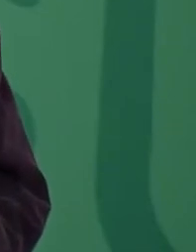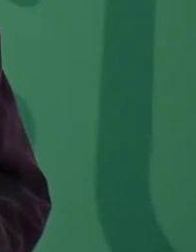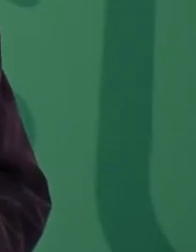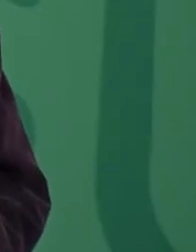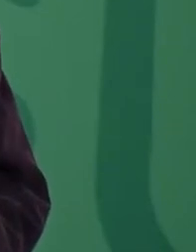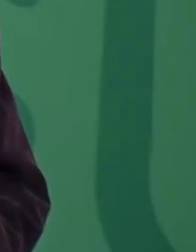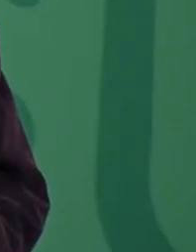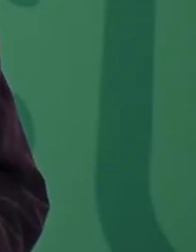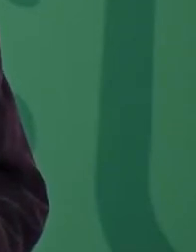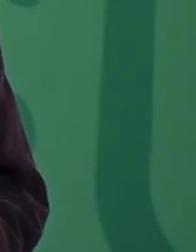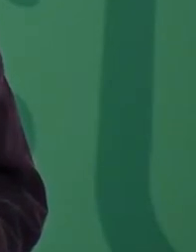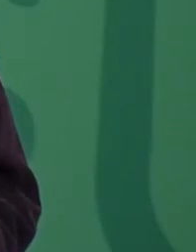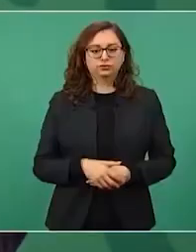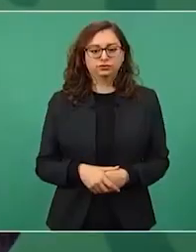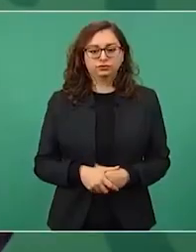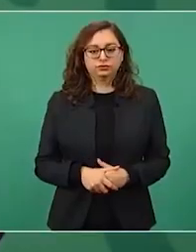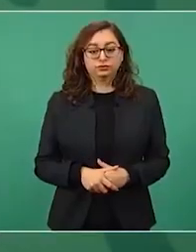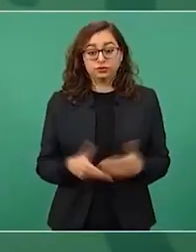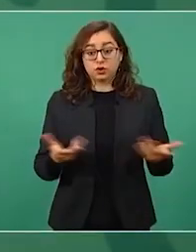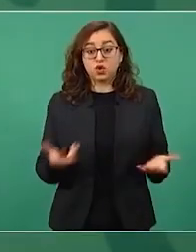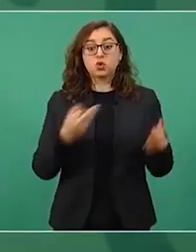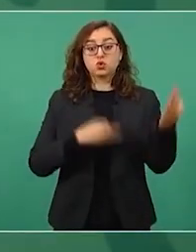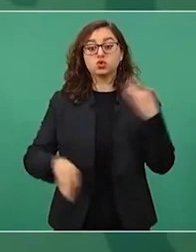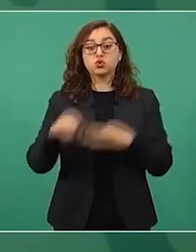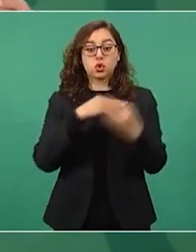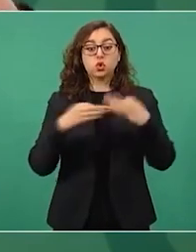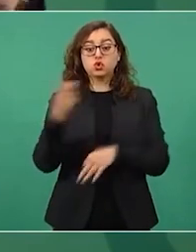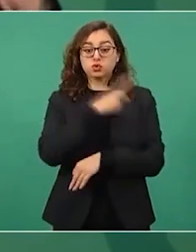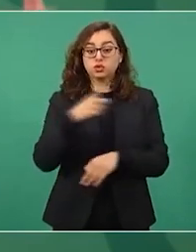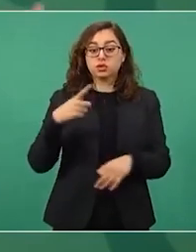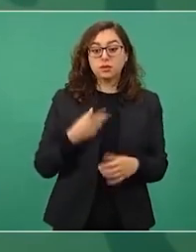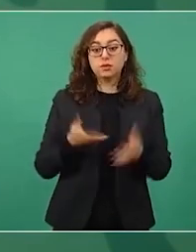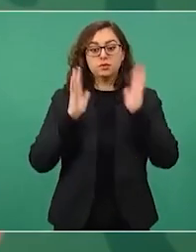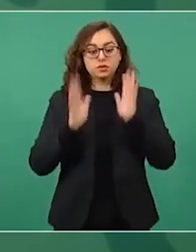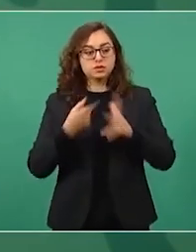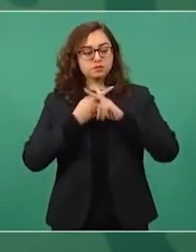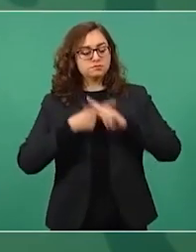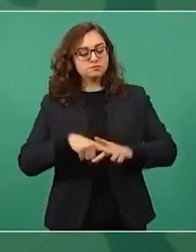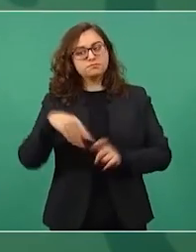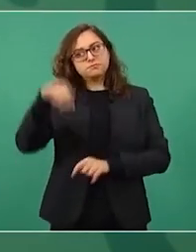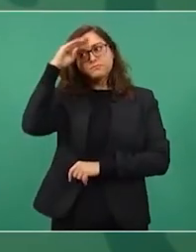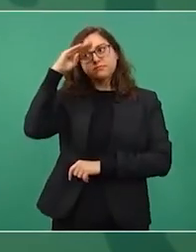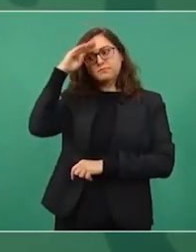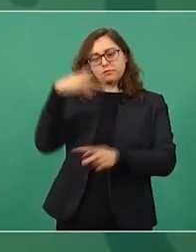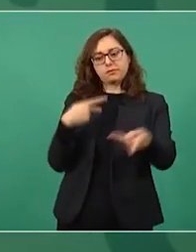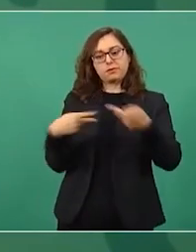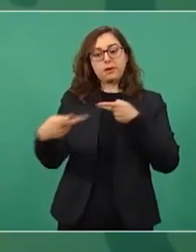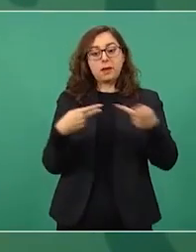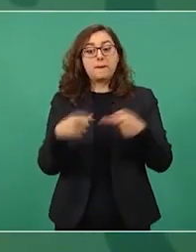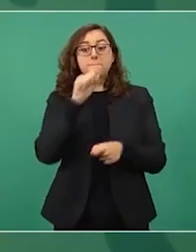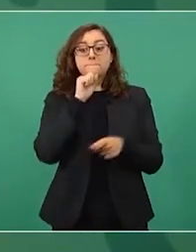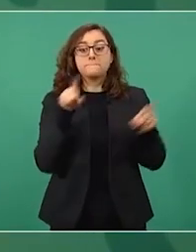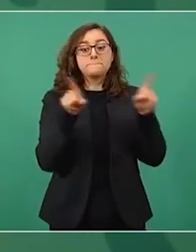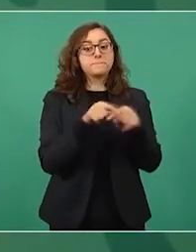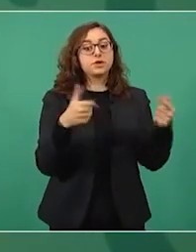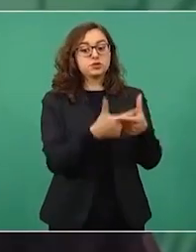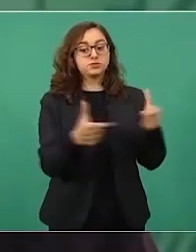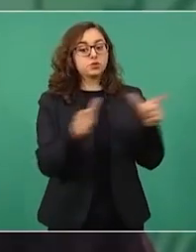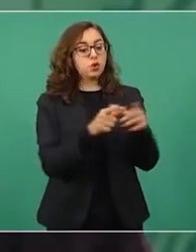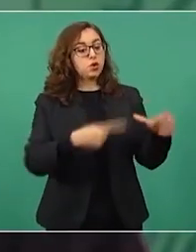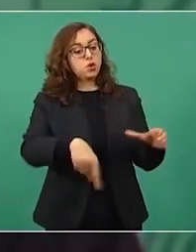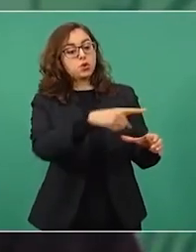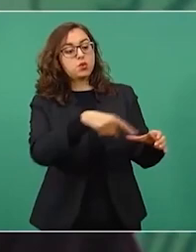hasta los de frena que son los únicos que están